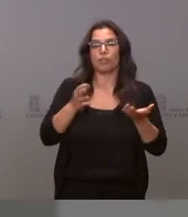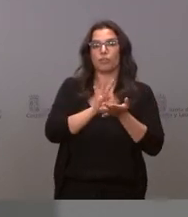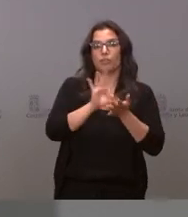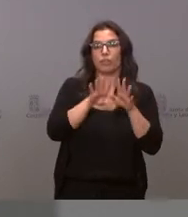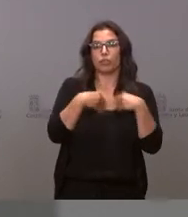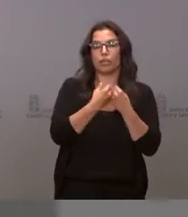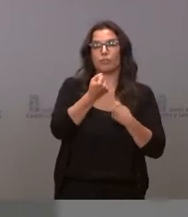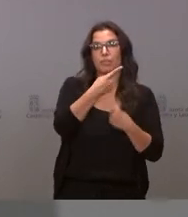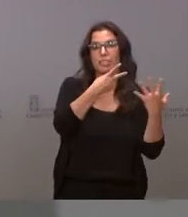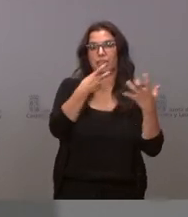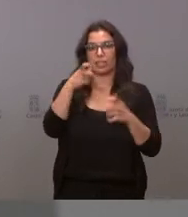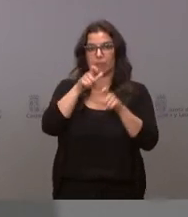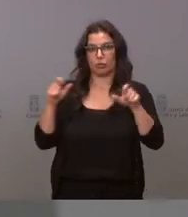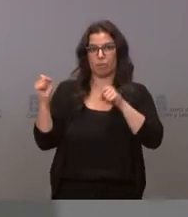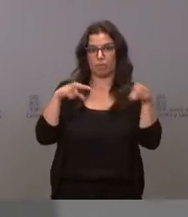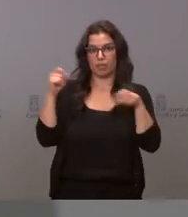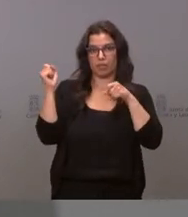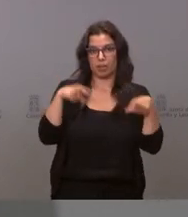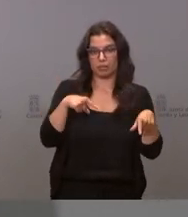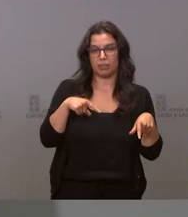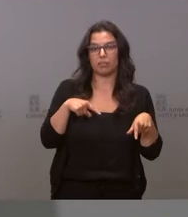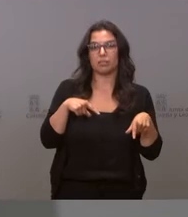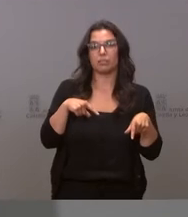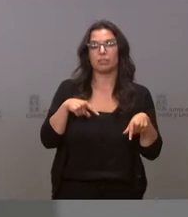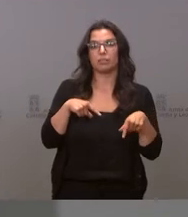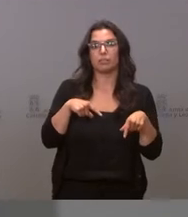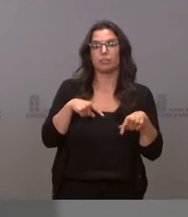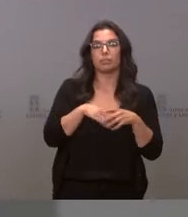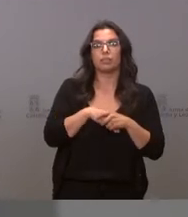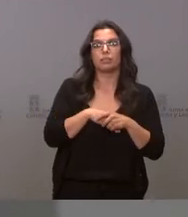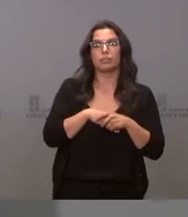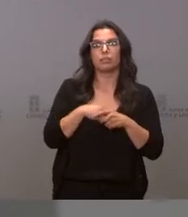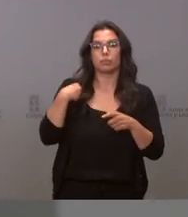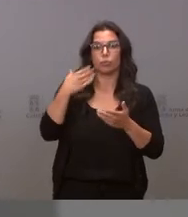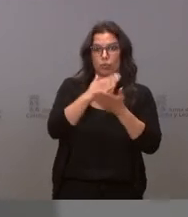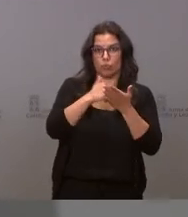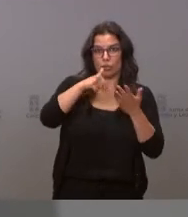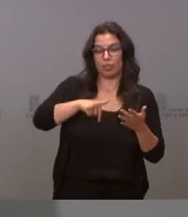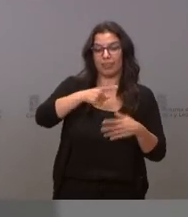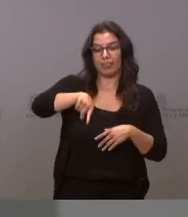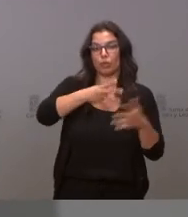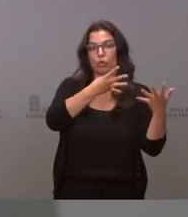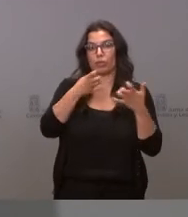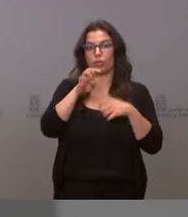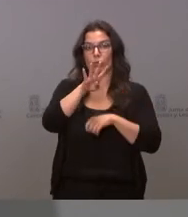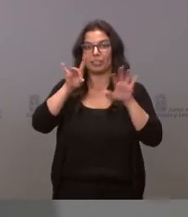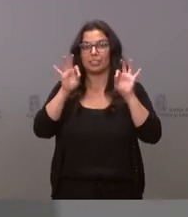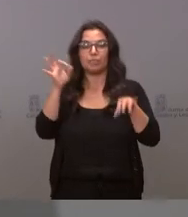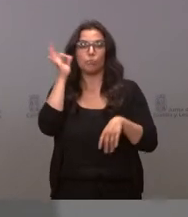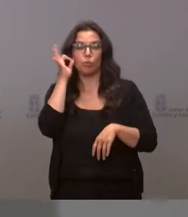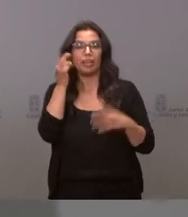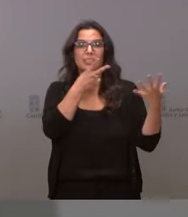1.700 personas migrantes, inmigrantes y emigrantes de la comunidad, de los cuales 946 fueron mujeres y